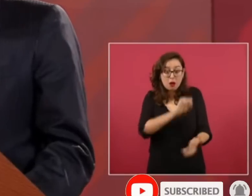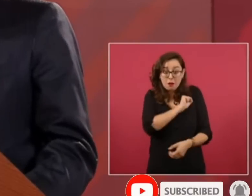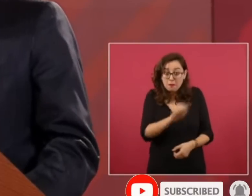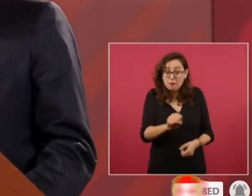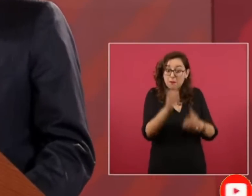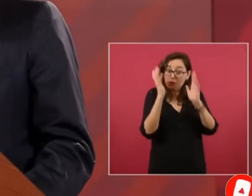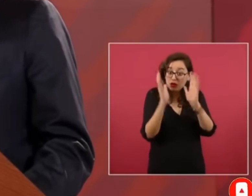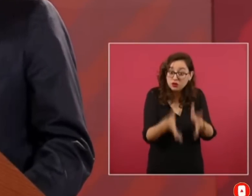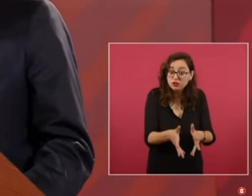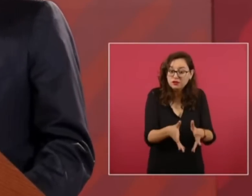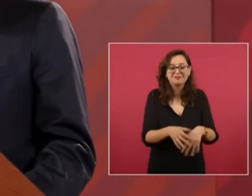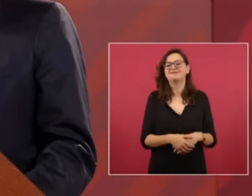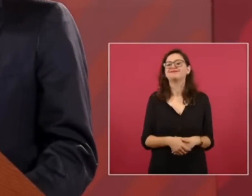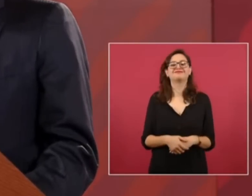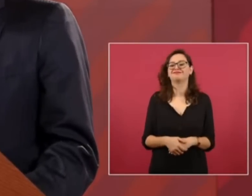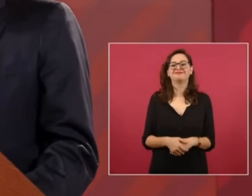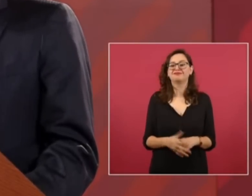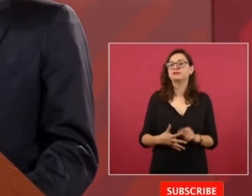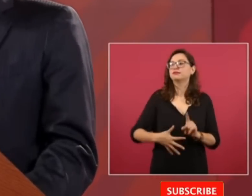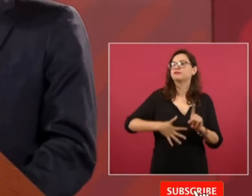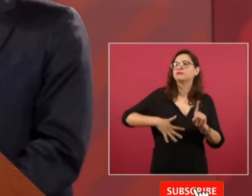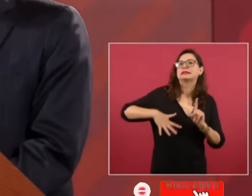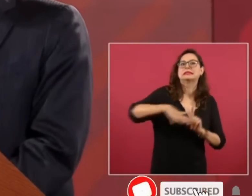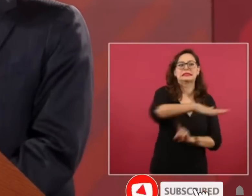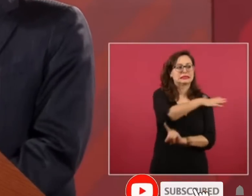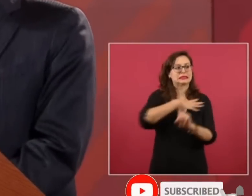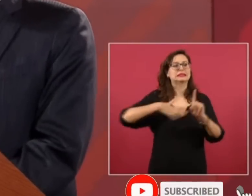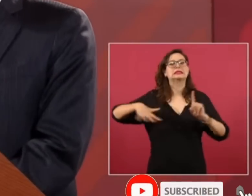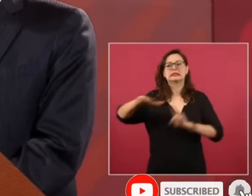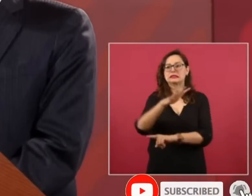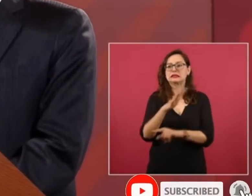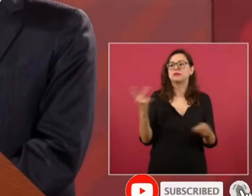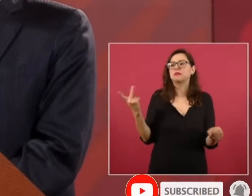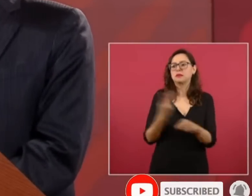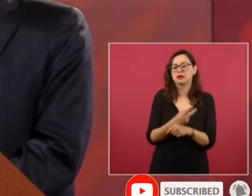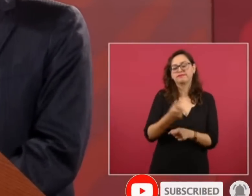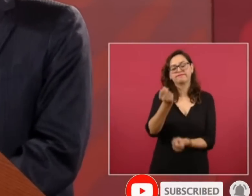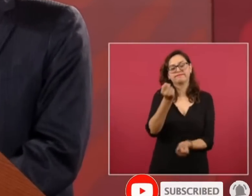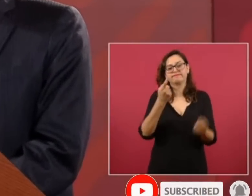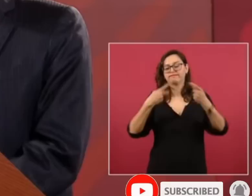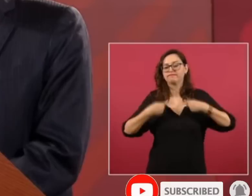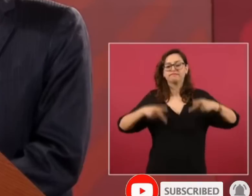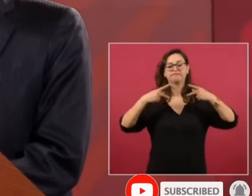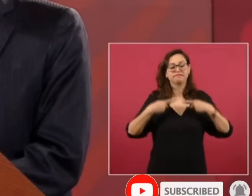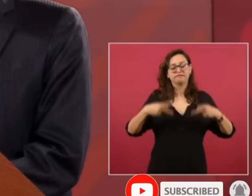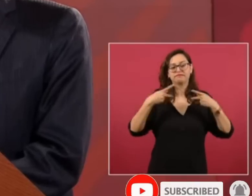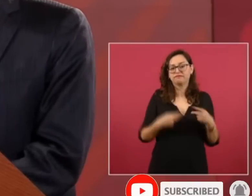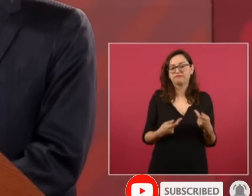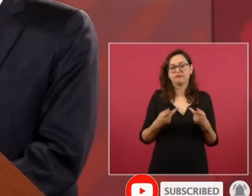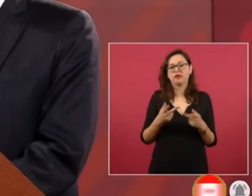sino son las circunstancias las que llevan a algunos a tomar el camino de las conductas antisociales.